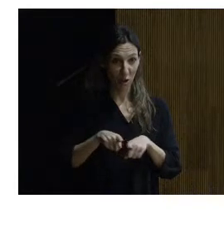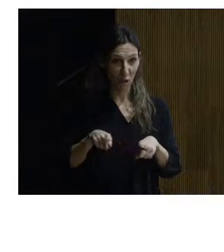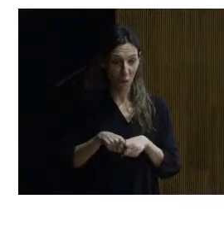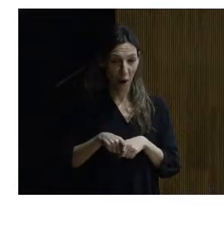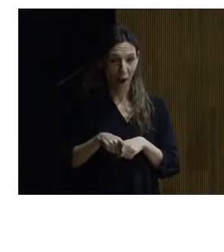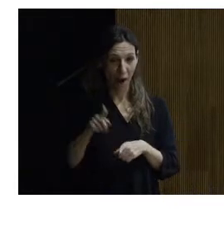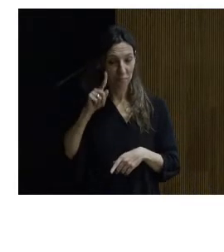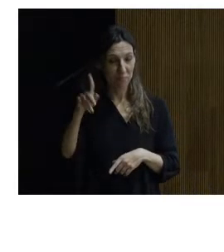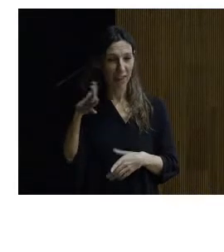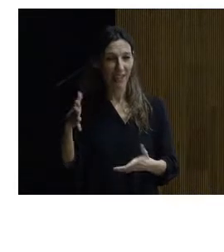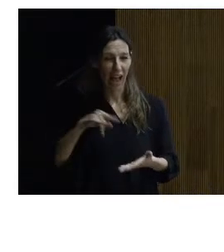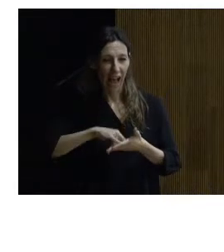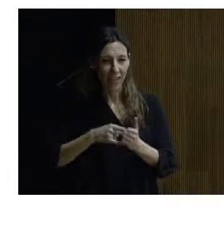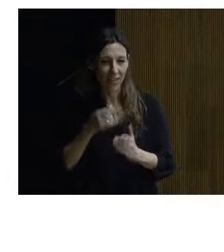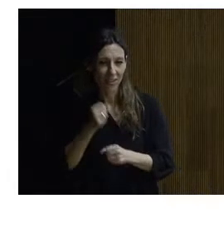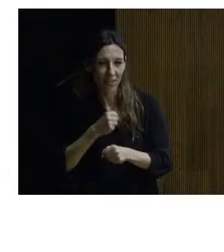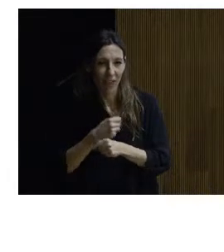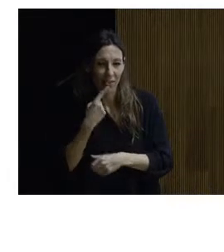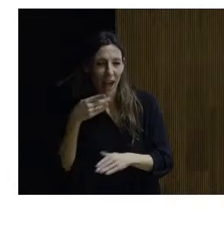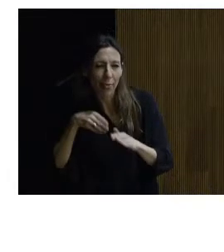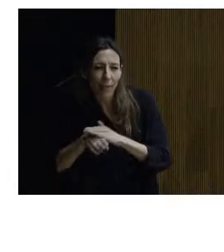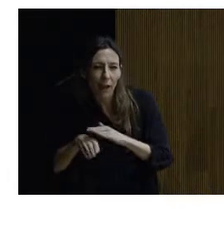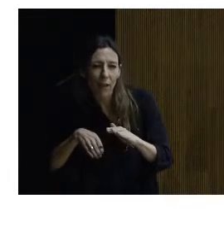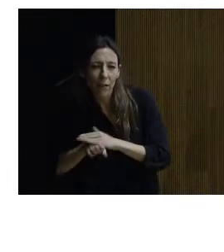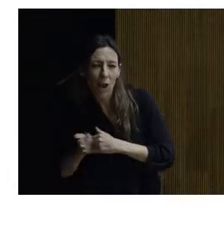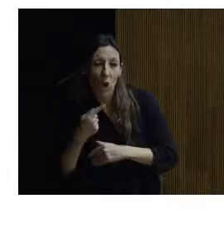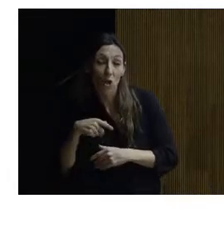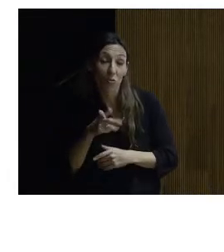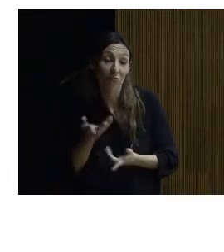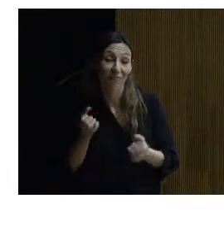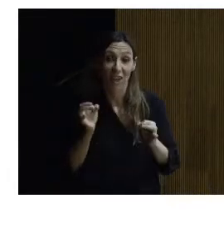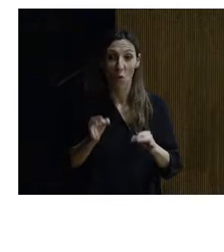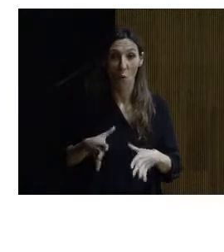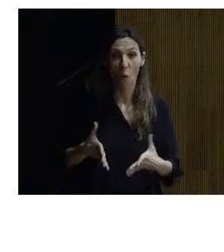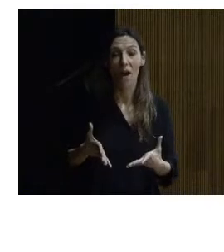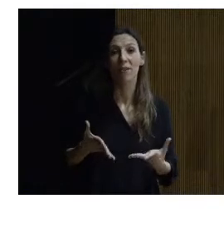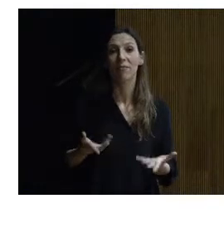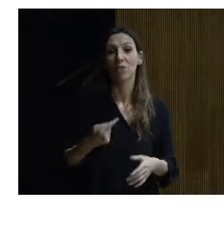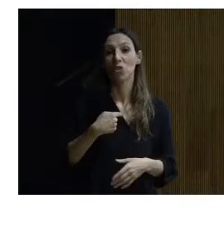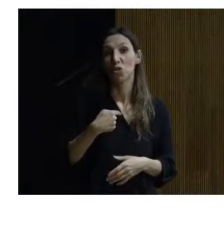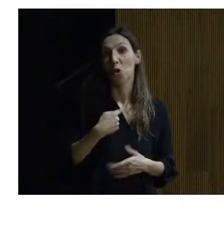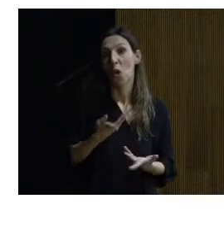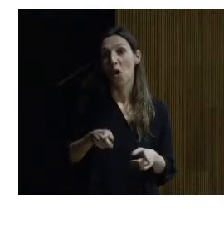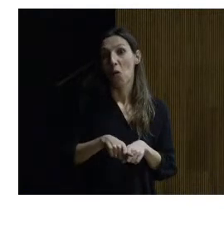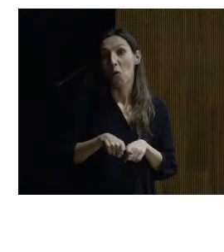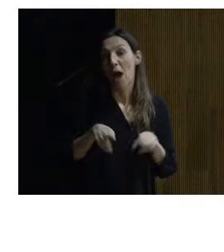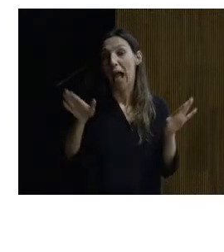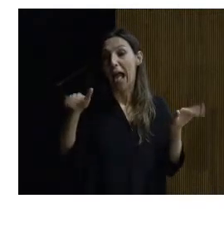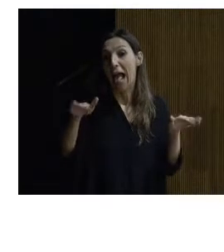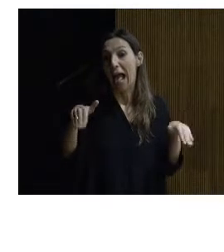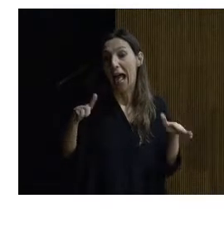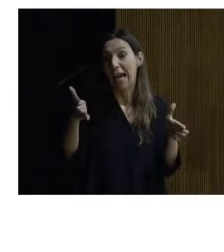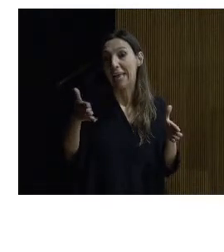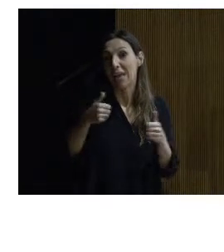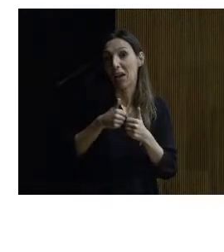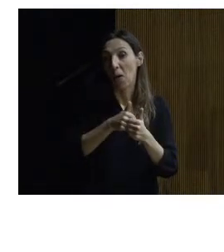están trabajando en sus proyectos diciendo la accesibilidad la accesibilidad no se te olvide de la accesibilidad lo que pasa y la verdad es que yo como ángel de la guarda no acabo de verme me veo